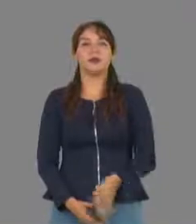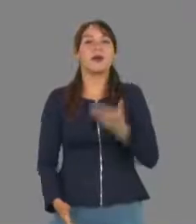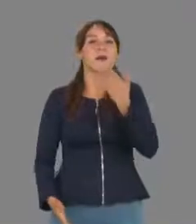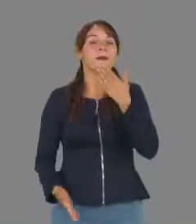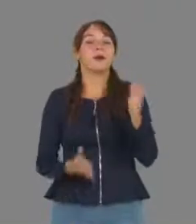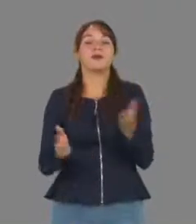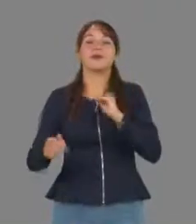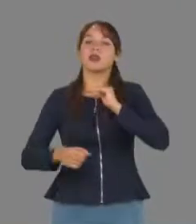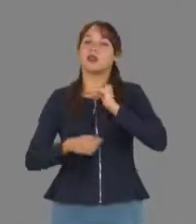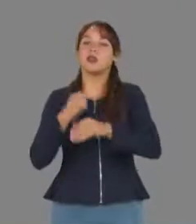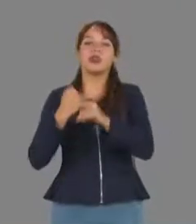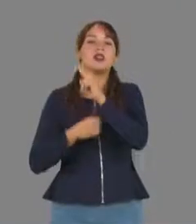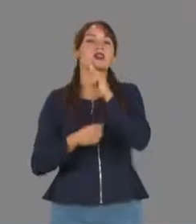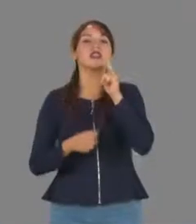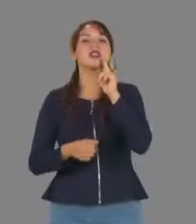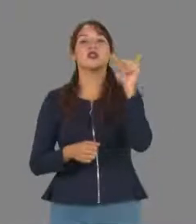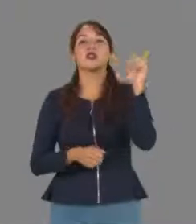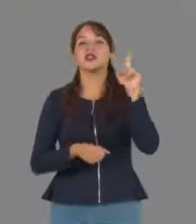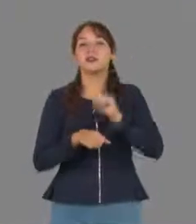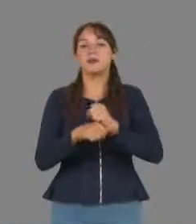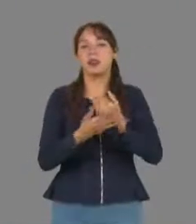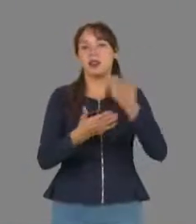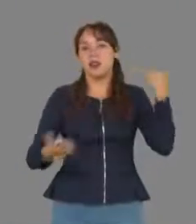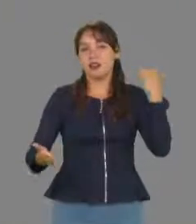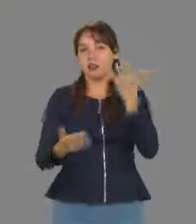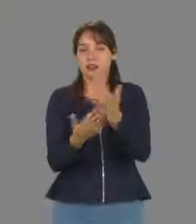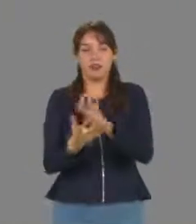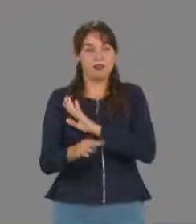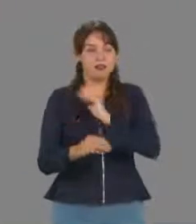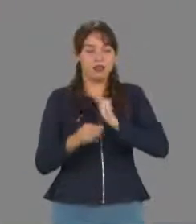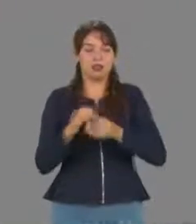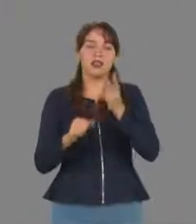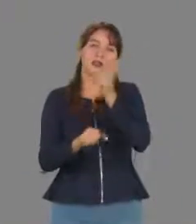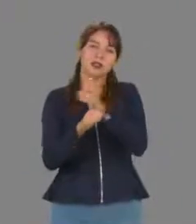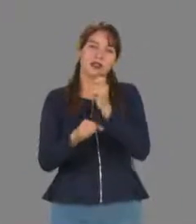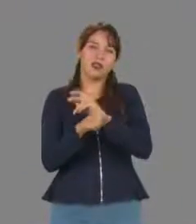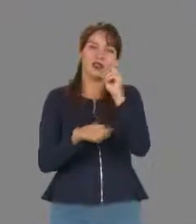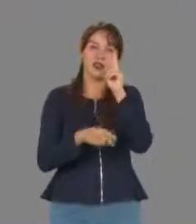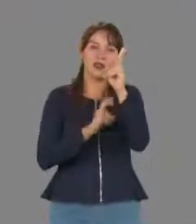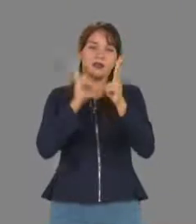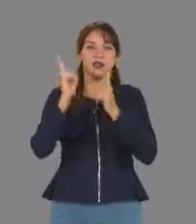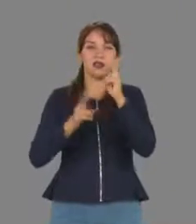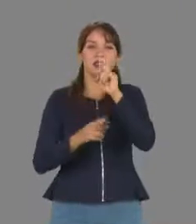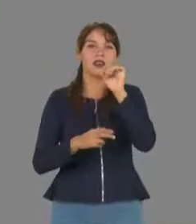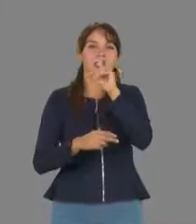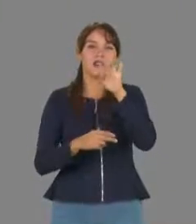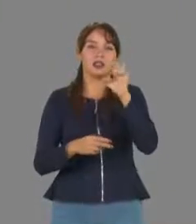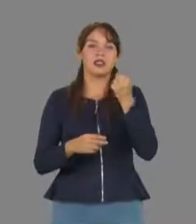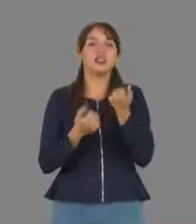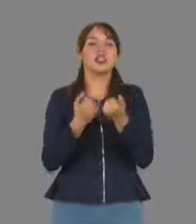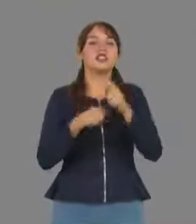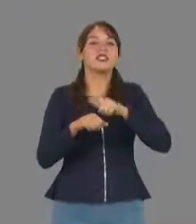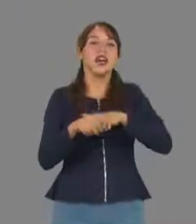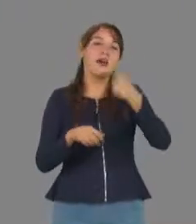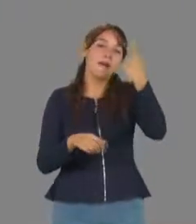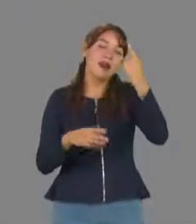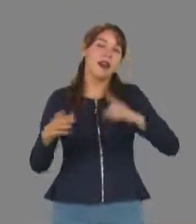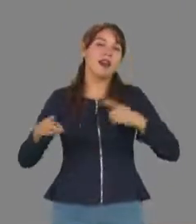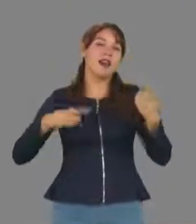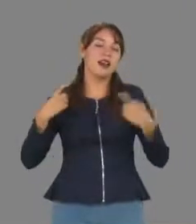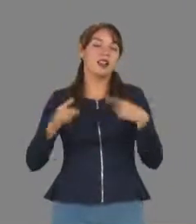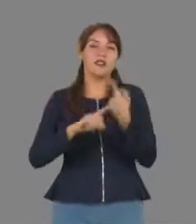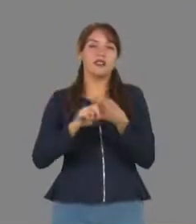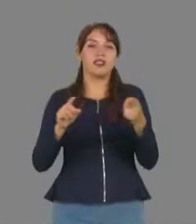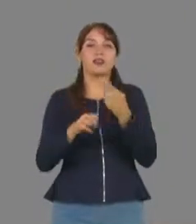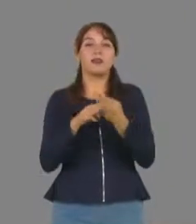Bien, estas fueron las noticias de la semana en la Universidad Autónoma de Tamaulipas. Lo invito a que visite y se una a nuestras redes sociales para que disfrute del material